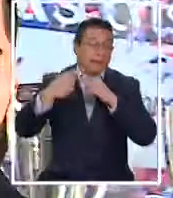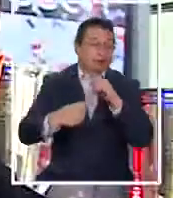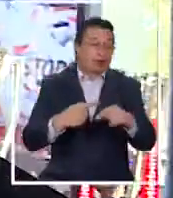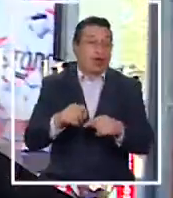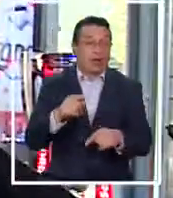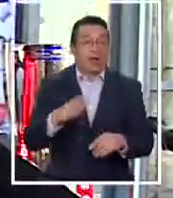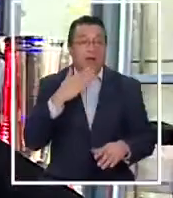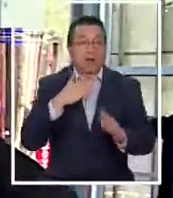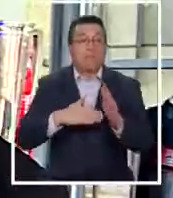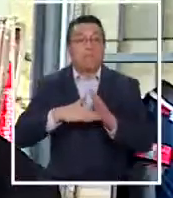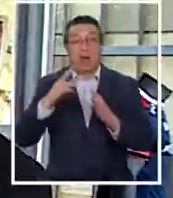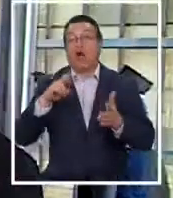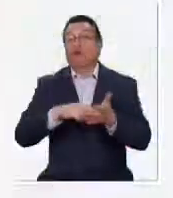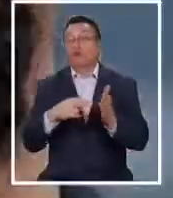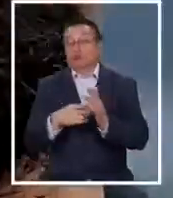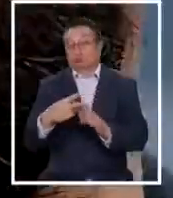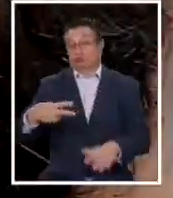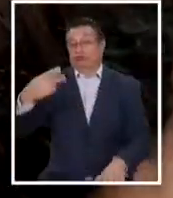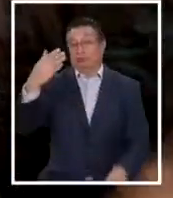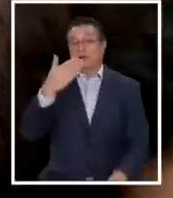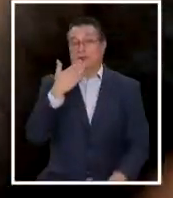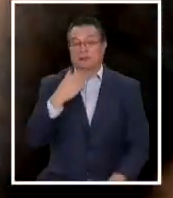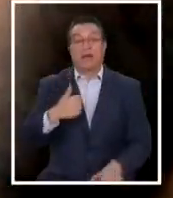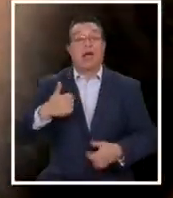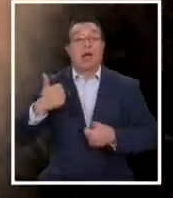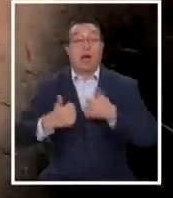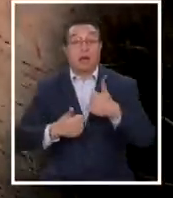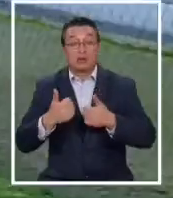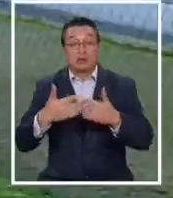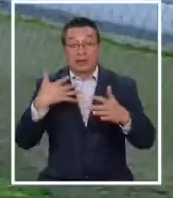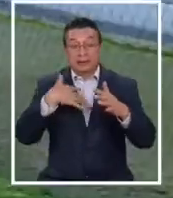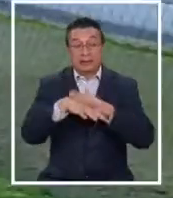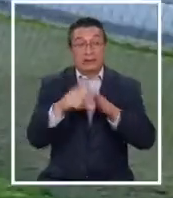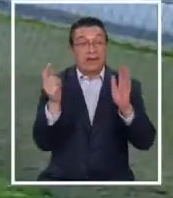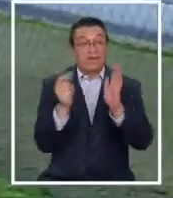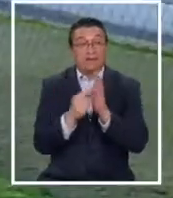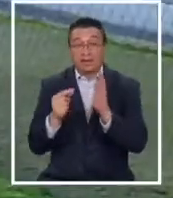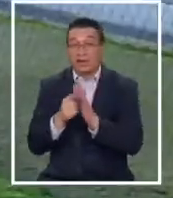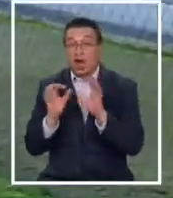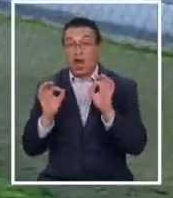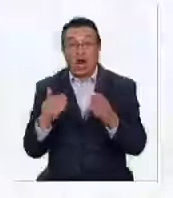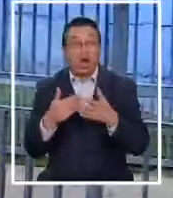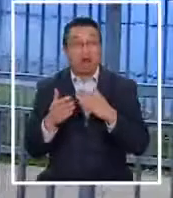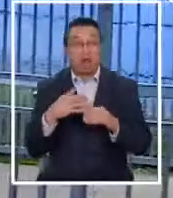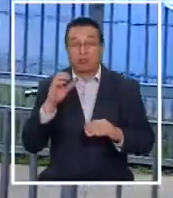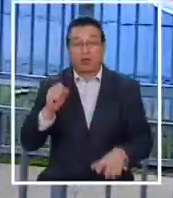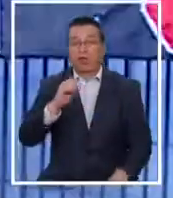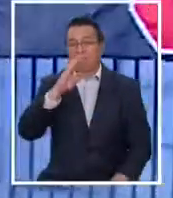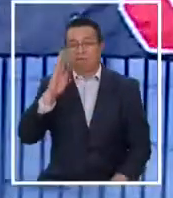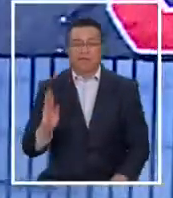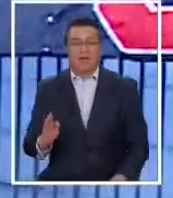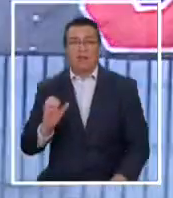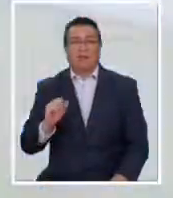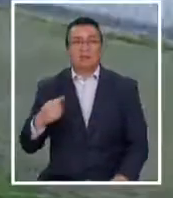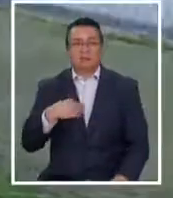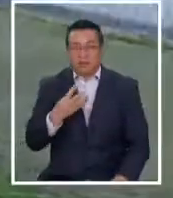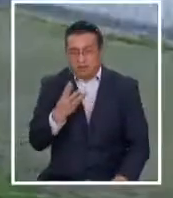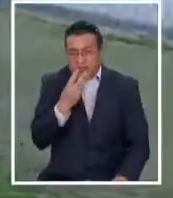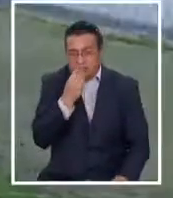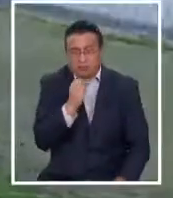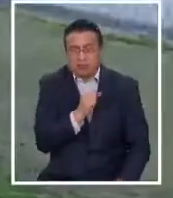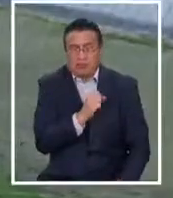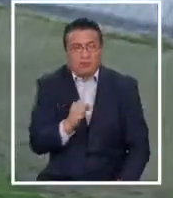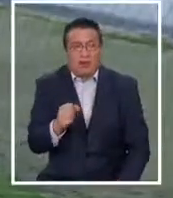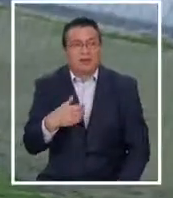también el más polémico. Si el campeonato durara 15 fechas como normalmente estaríamos descendidos. No puedo callar lo que